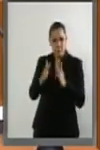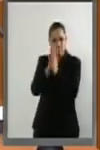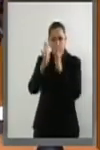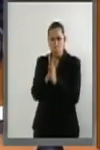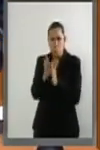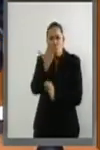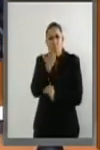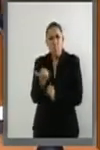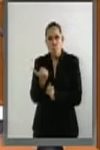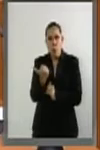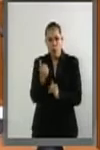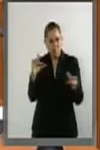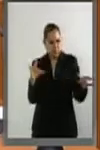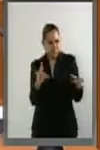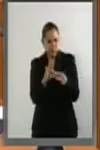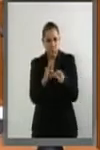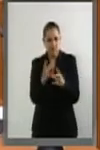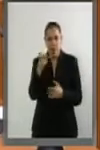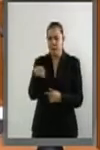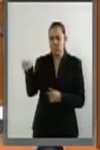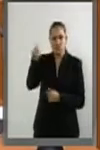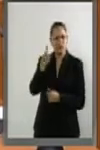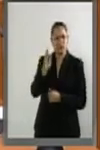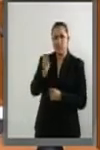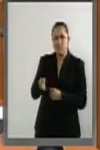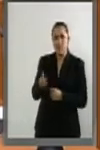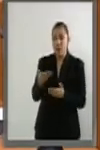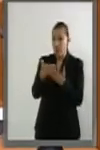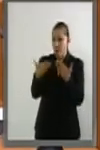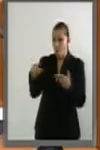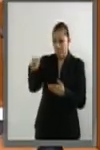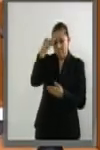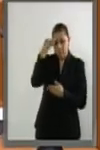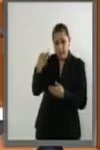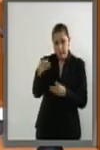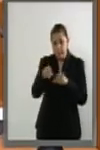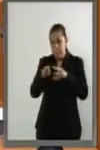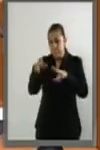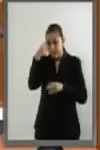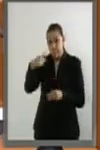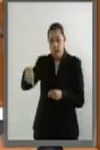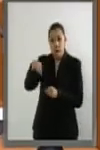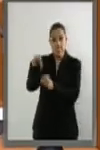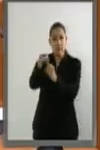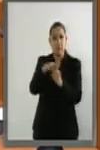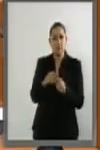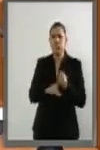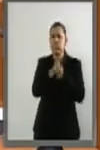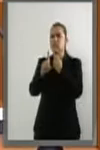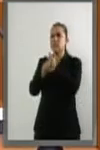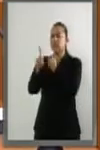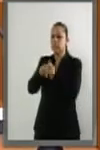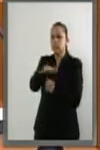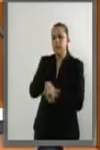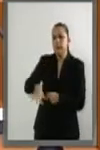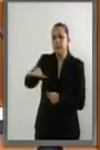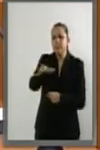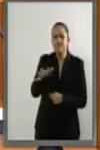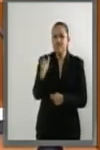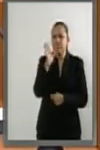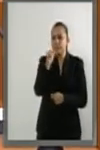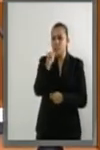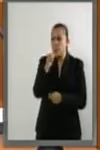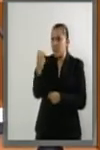represión y violencia observadas en la jornada no responden a los ideales que guían a la sociedad